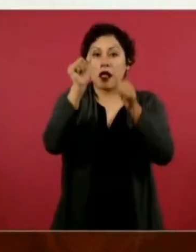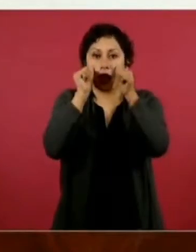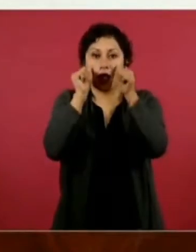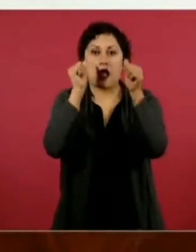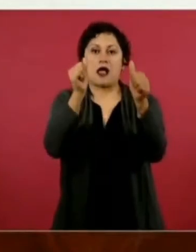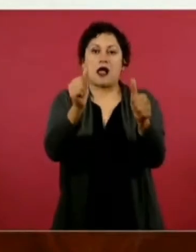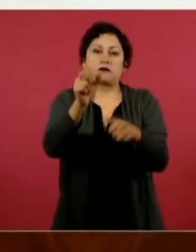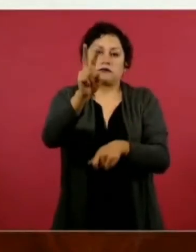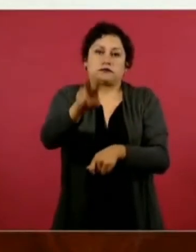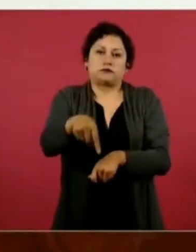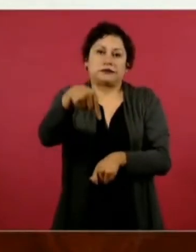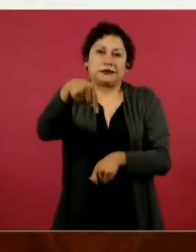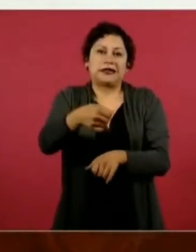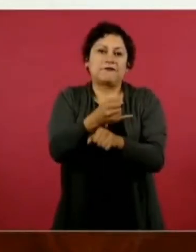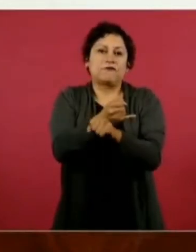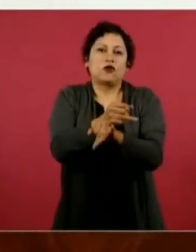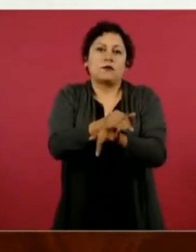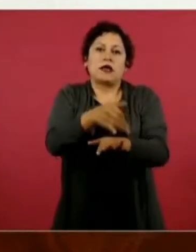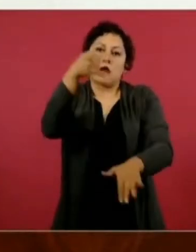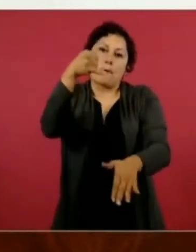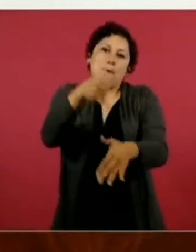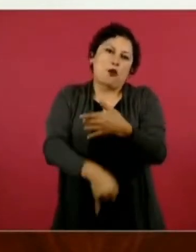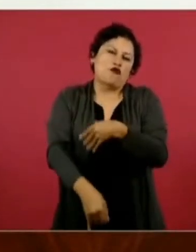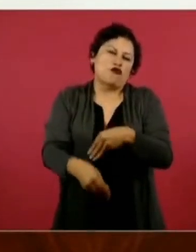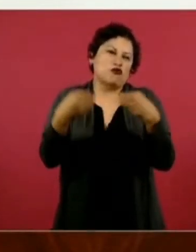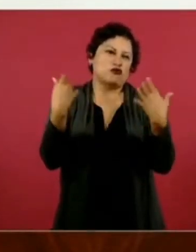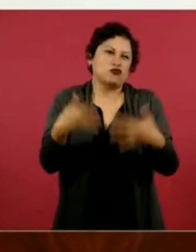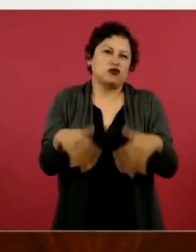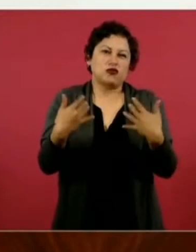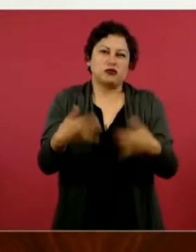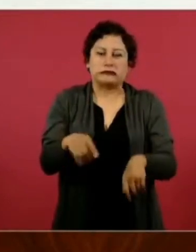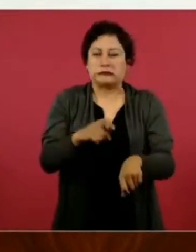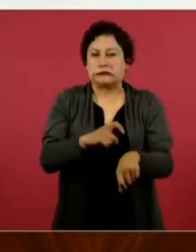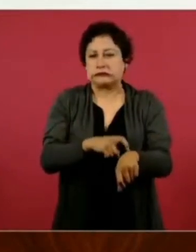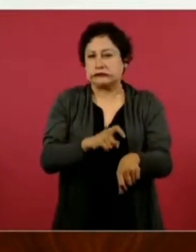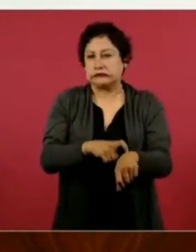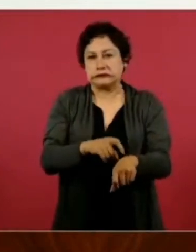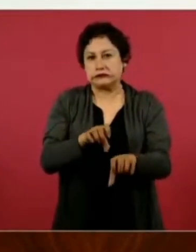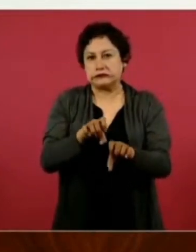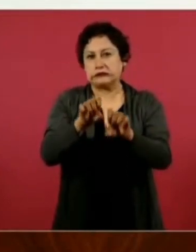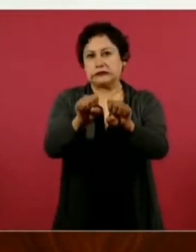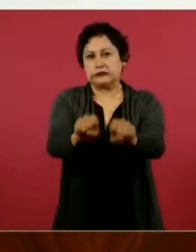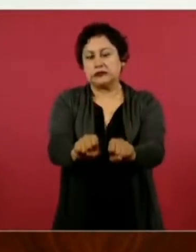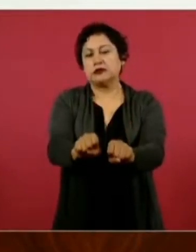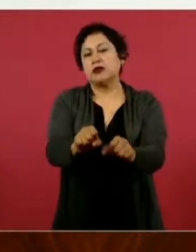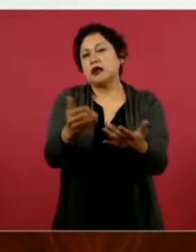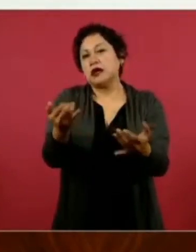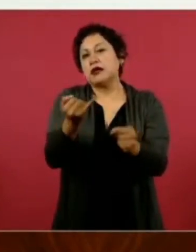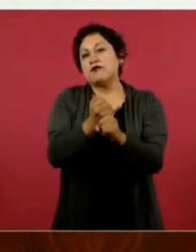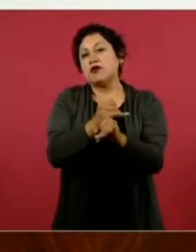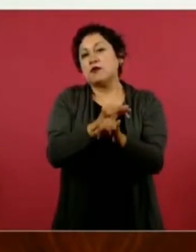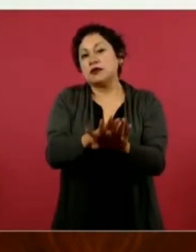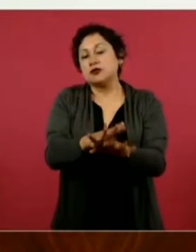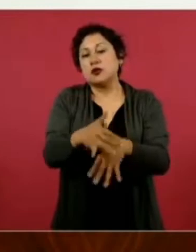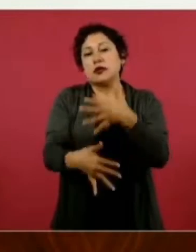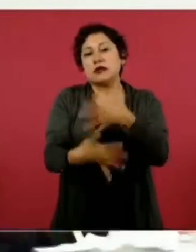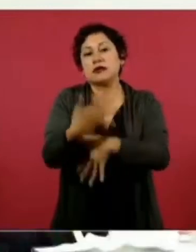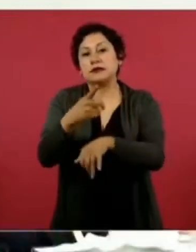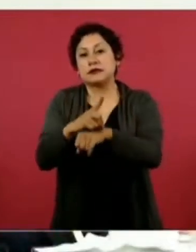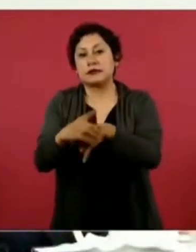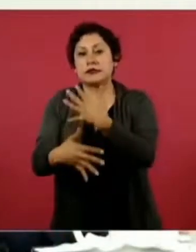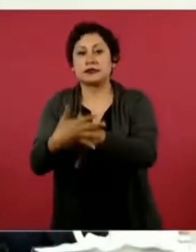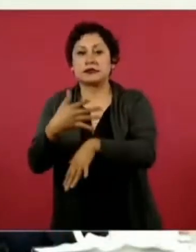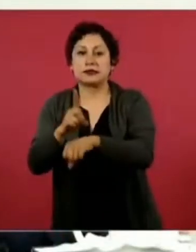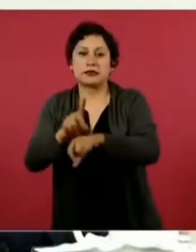da tiempo y porque el informe de seguridad es cada 15 días. Pero ahora, como estamos en esto, que vean ustedes